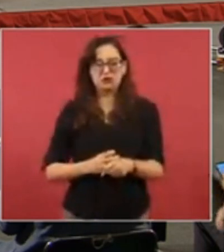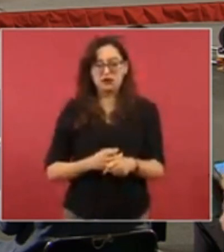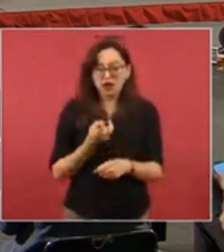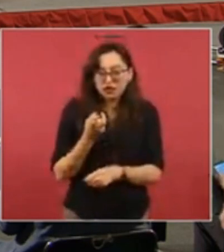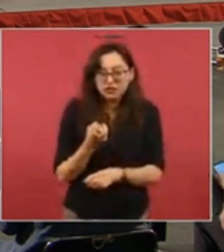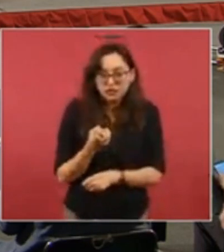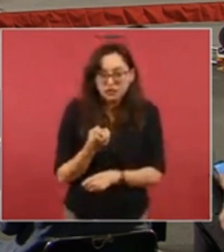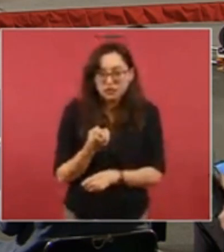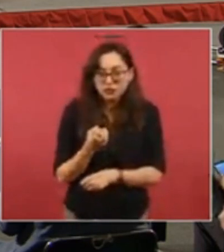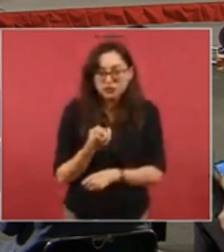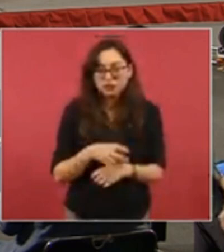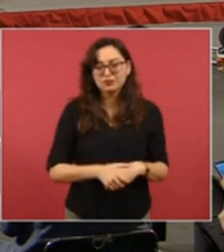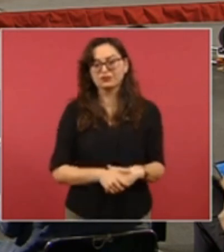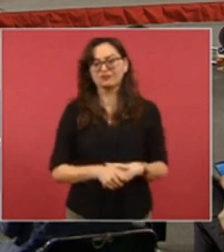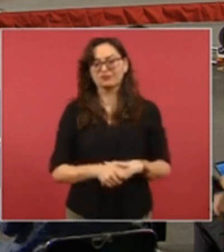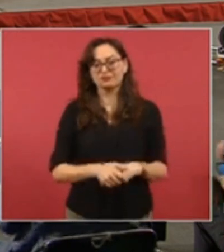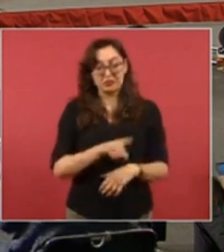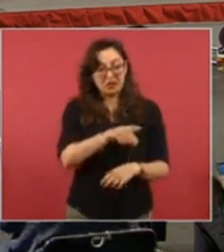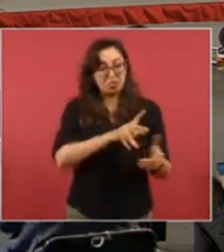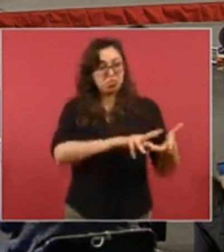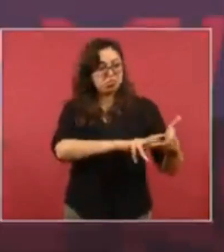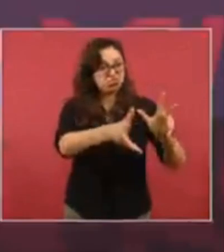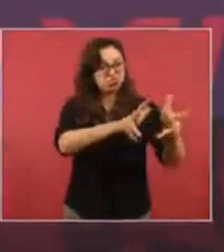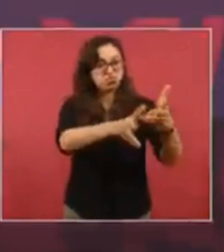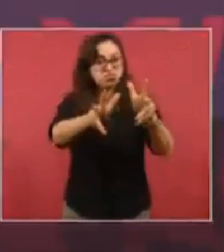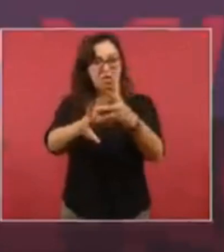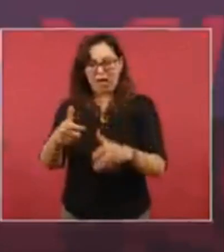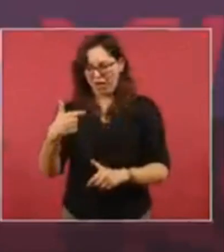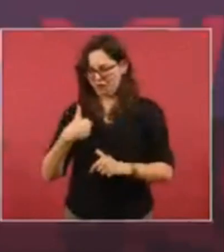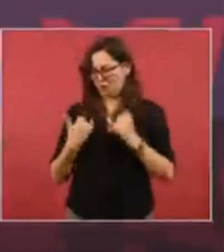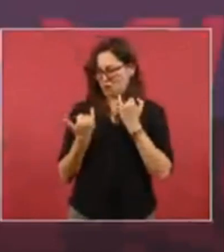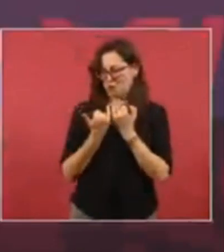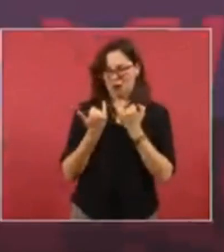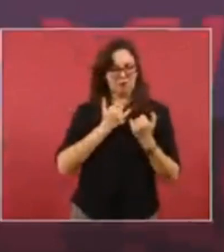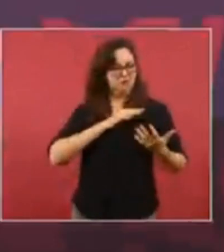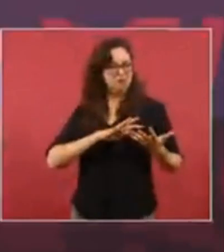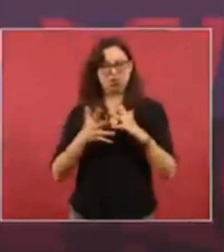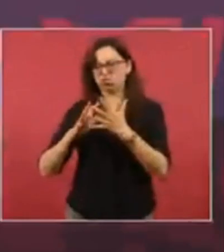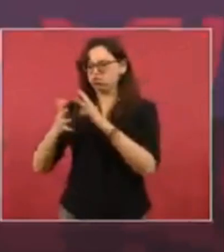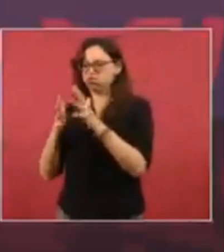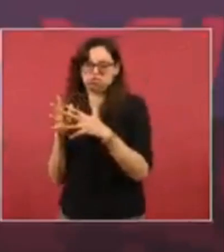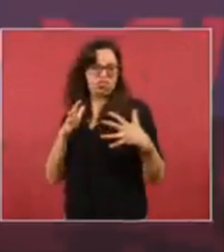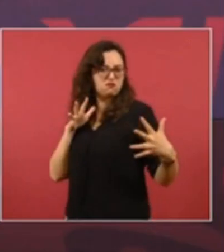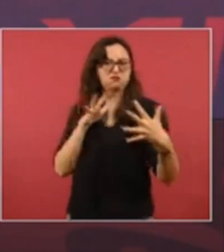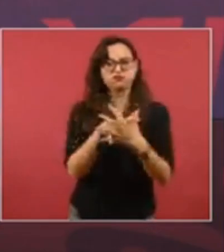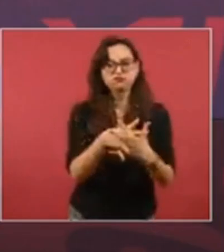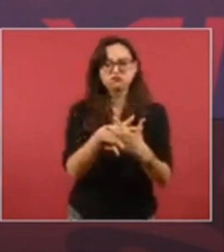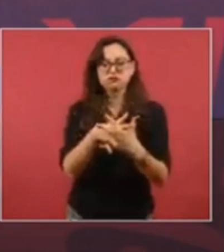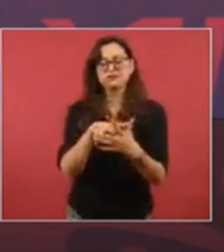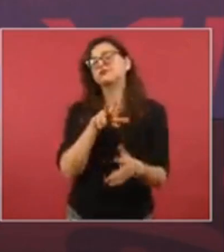no se puede enfrentar la violencia con la violencia no se puede enfrentar el mal con el mal estamos